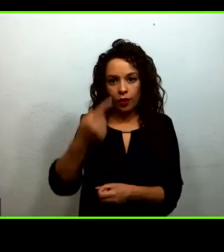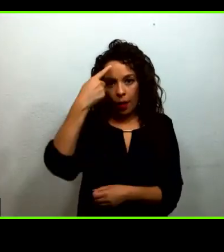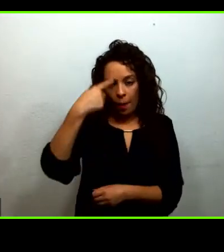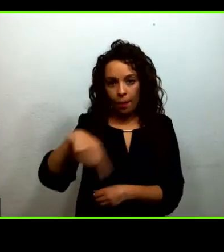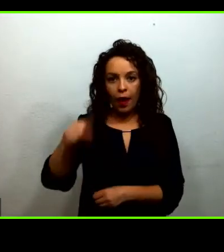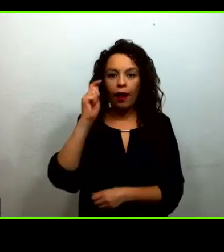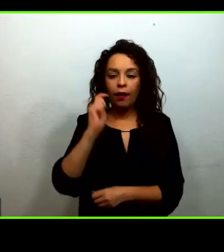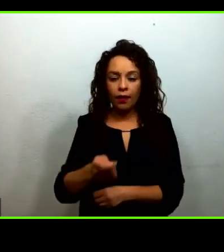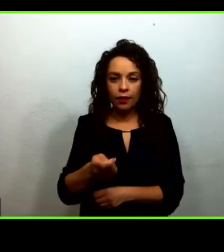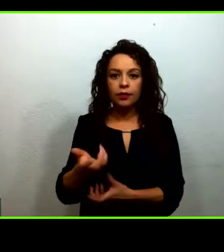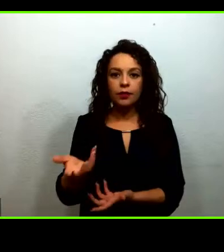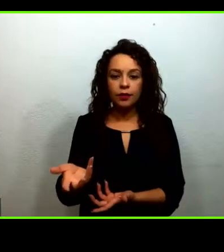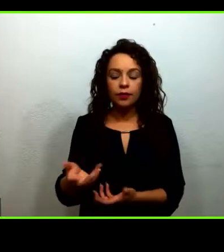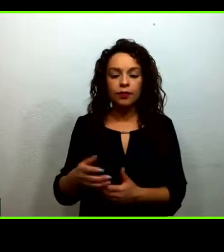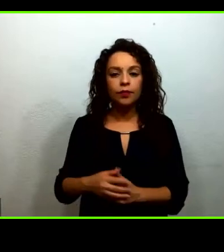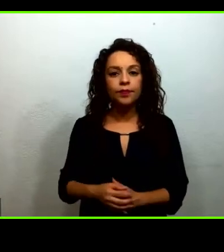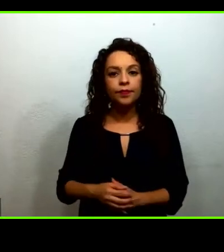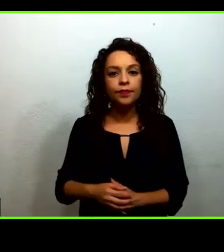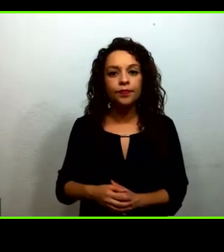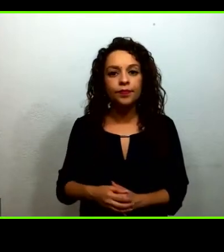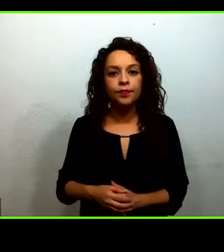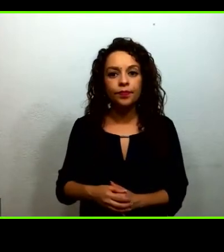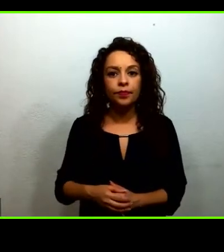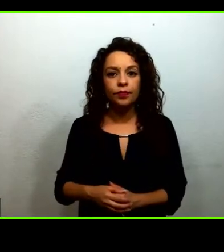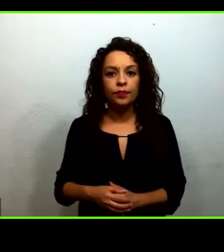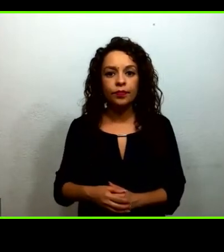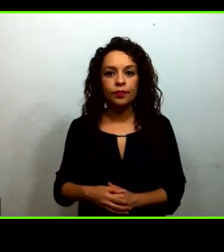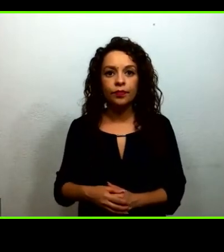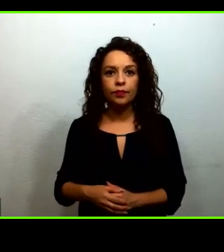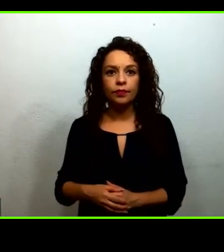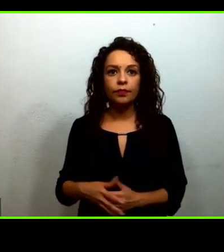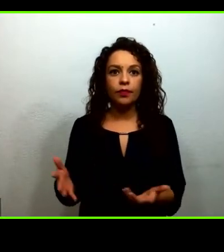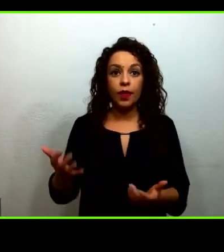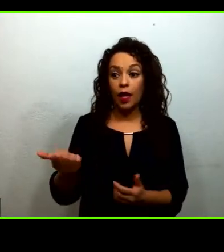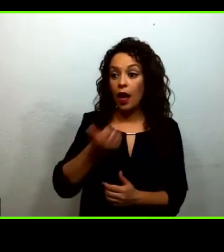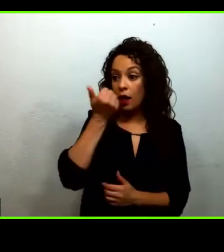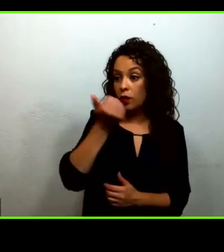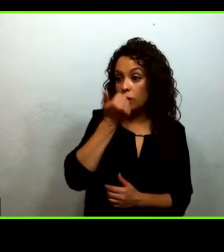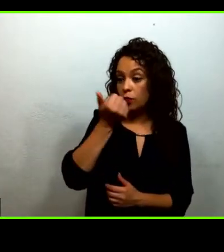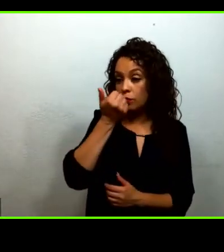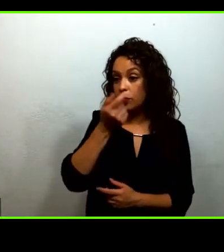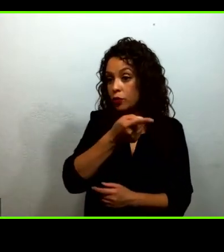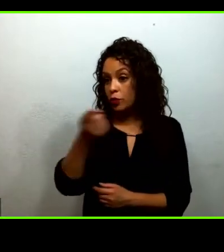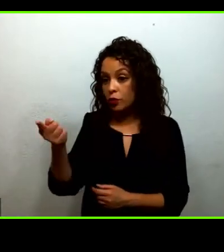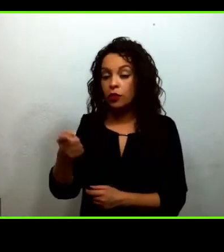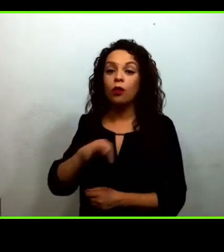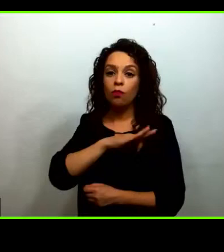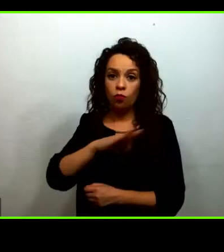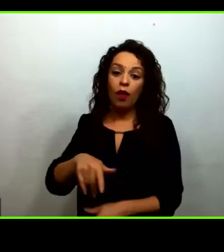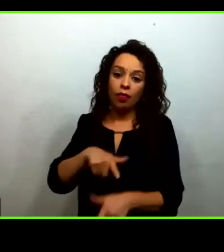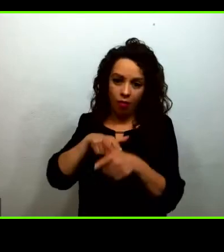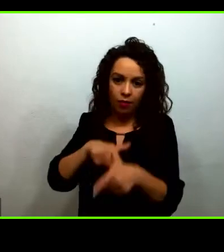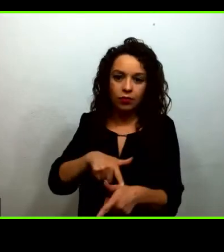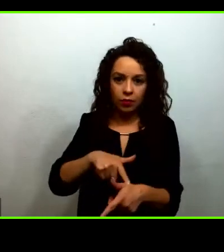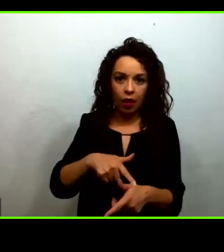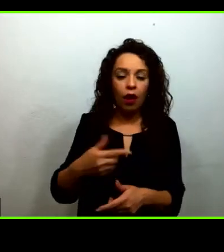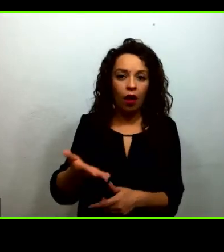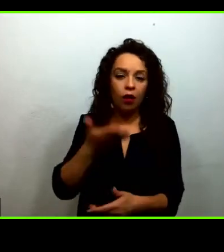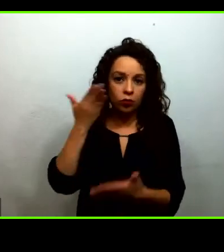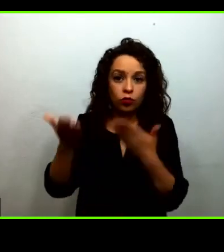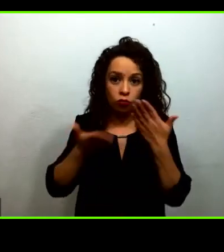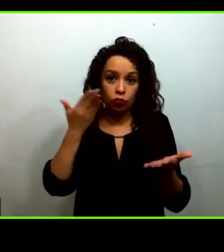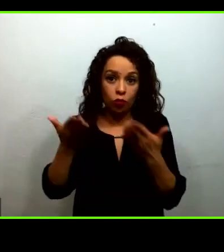que te que iban a tener los estudiantes para continuar el estudio a distancia